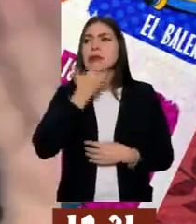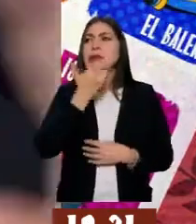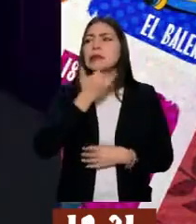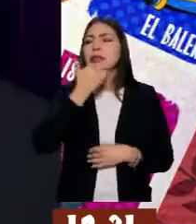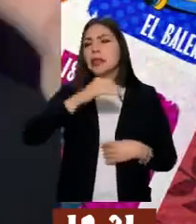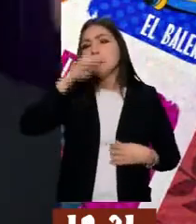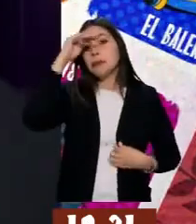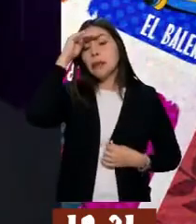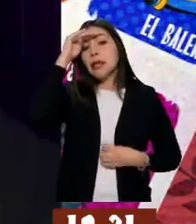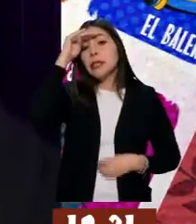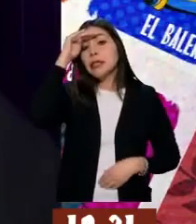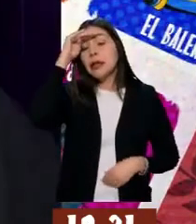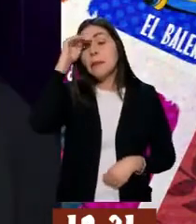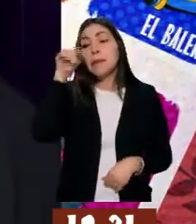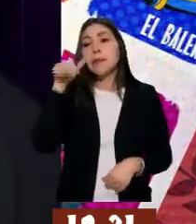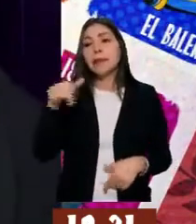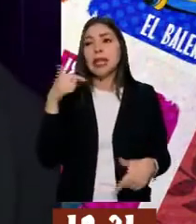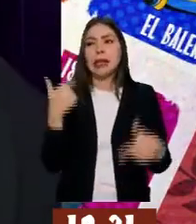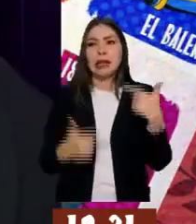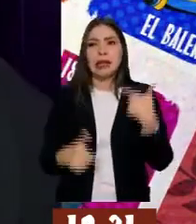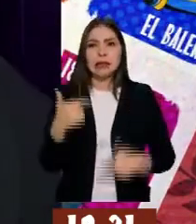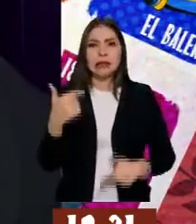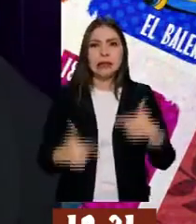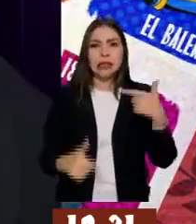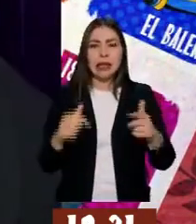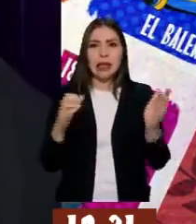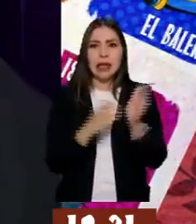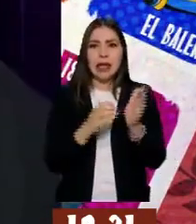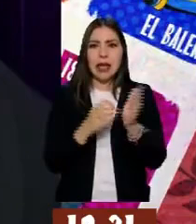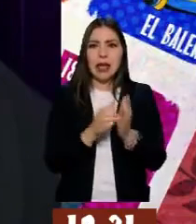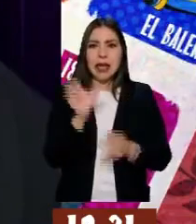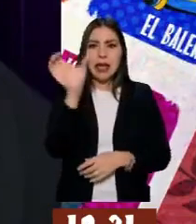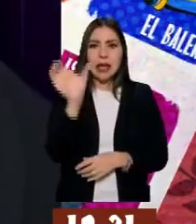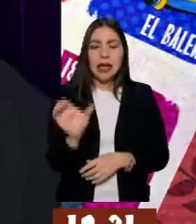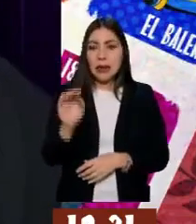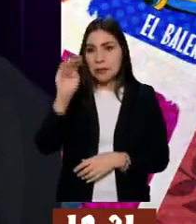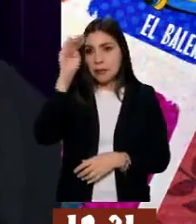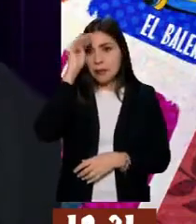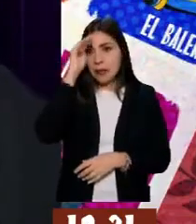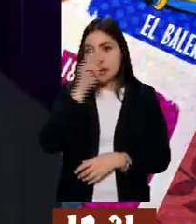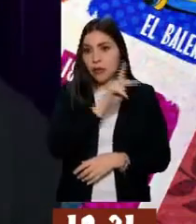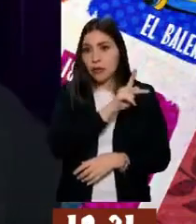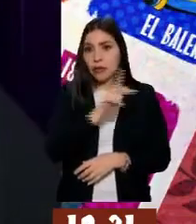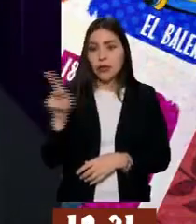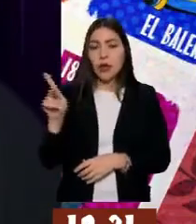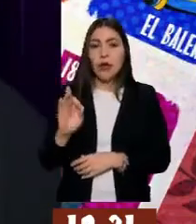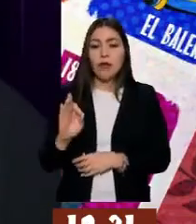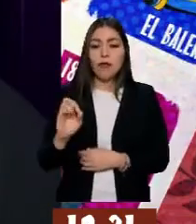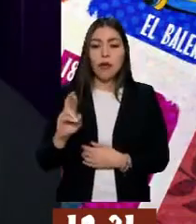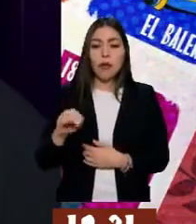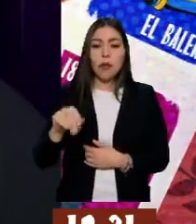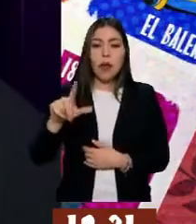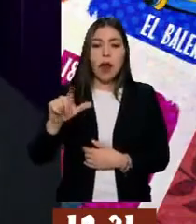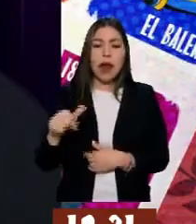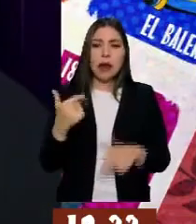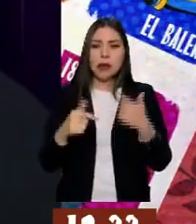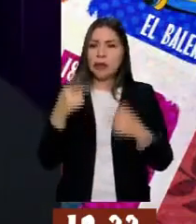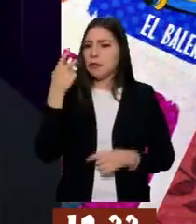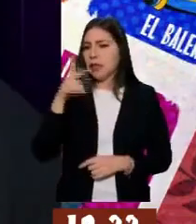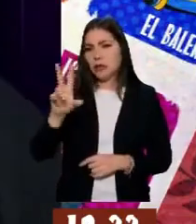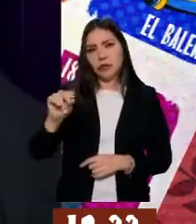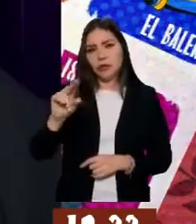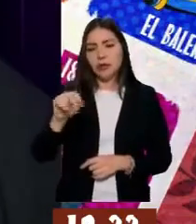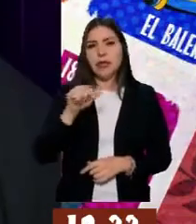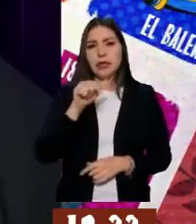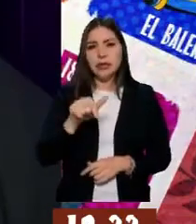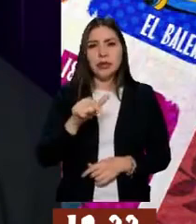cartón o la leche que venden en el centro comercial, todas son fórmulas lácteas. Hay una diferencia. La leche normal, la leche